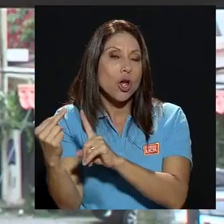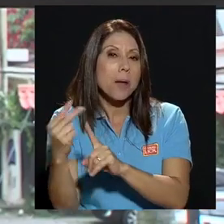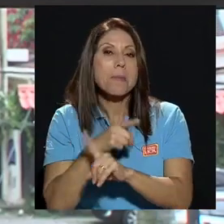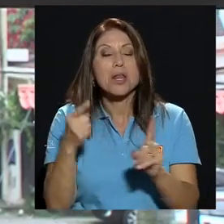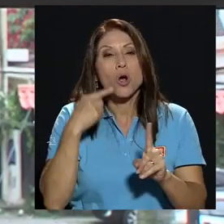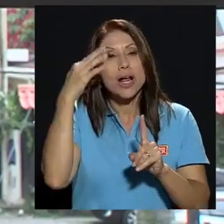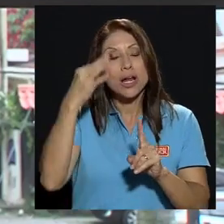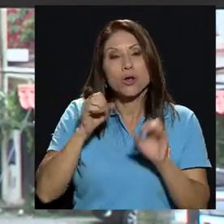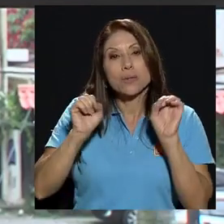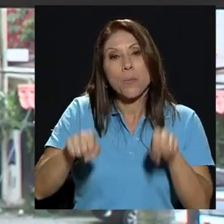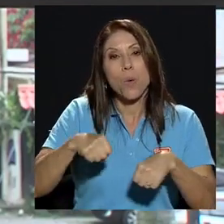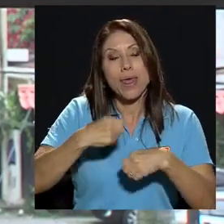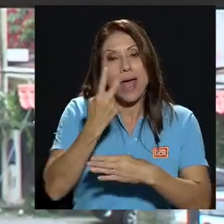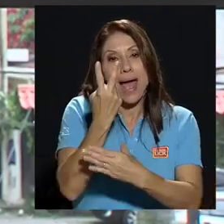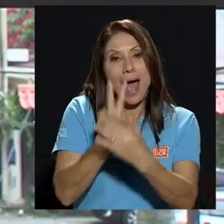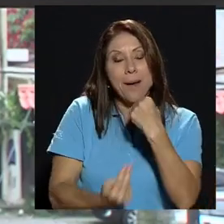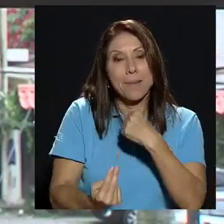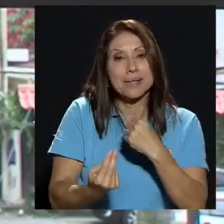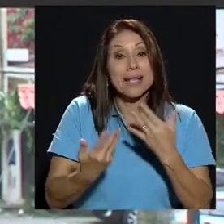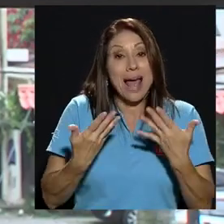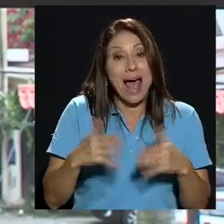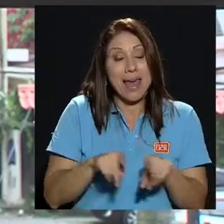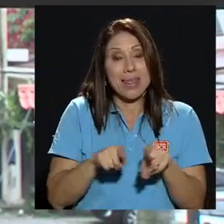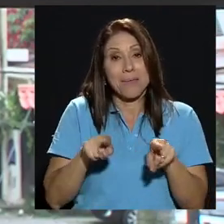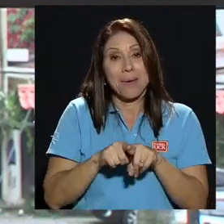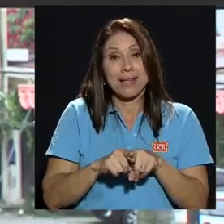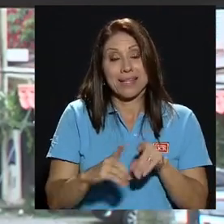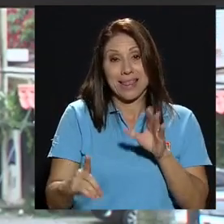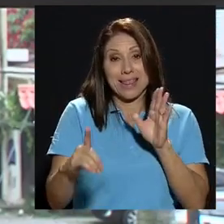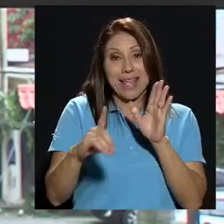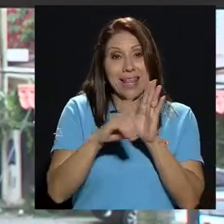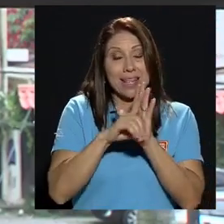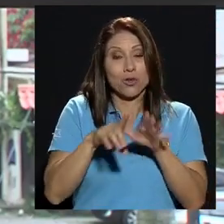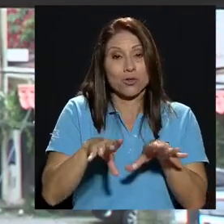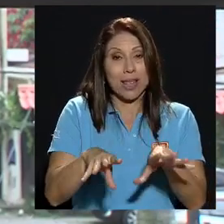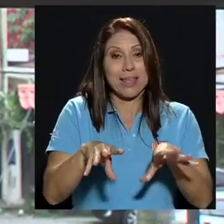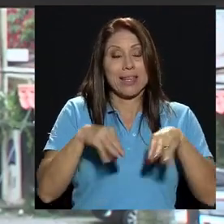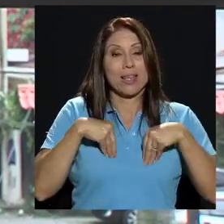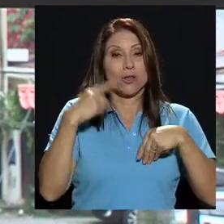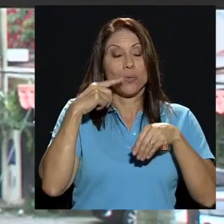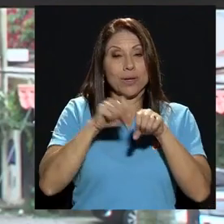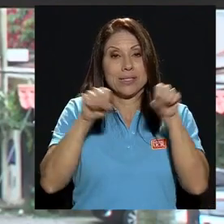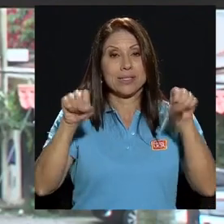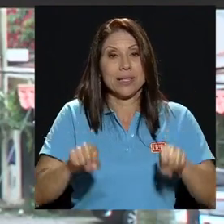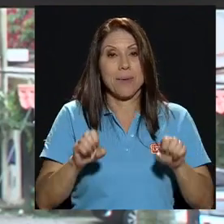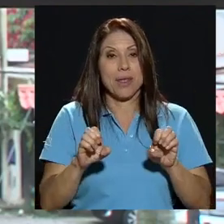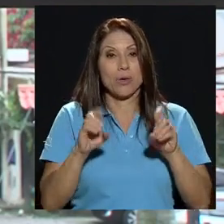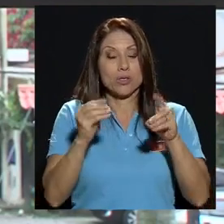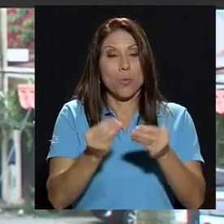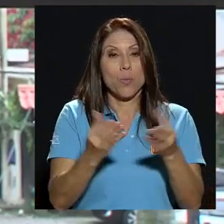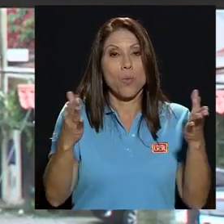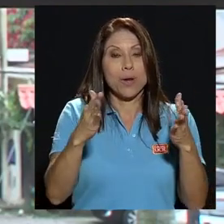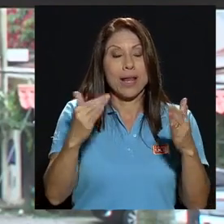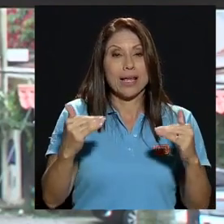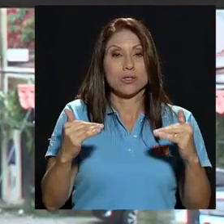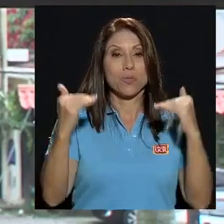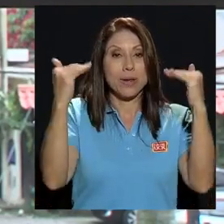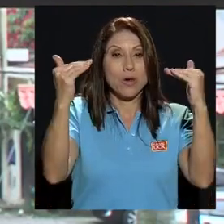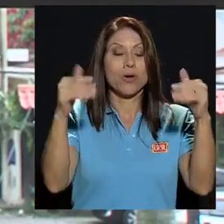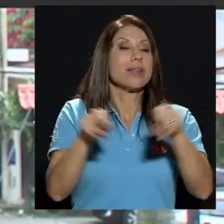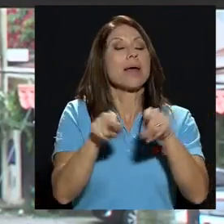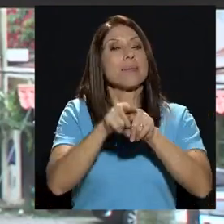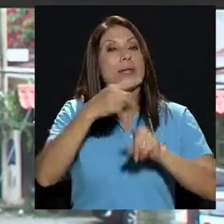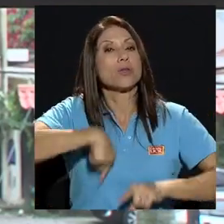de defender esos derechos que ya han sido adquiridos por el sistema de educación pública superior también debemos de ser